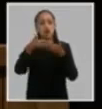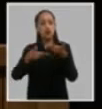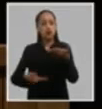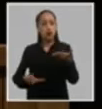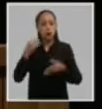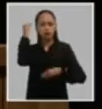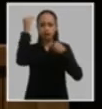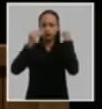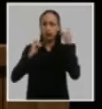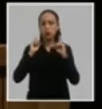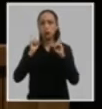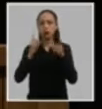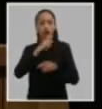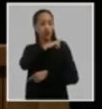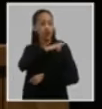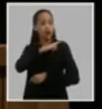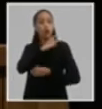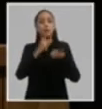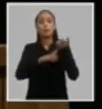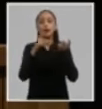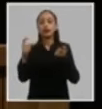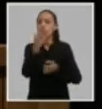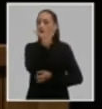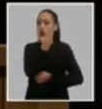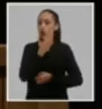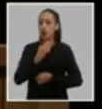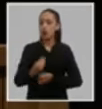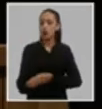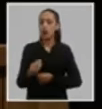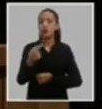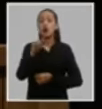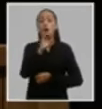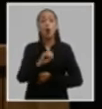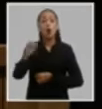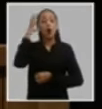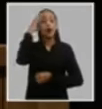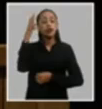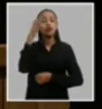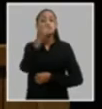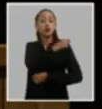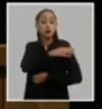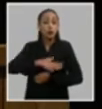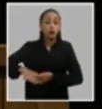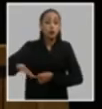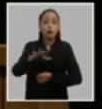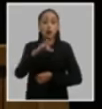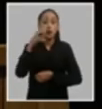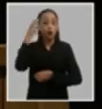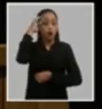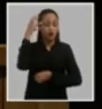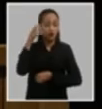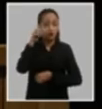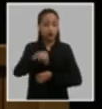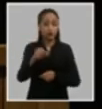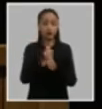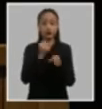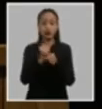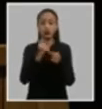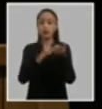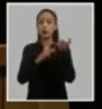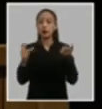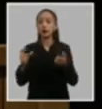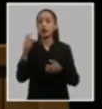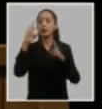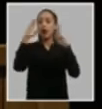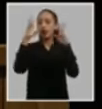valoración acerca de la política de cuadros del partido la juventud las organizaciones y demás el estado y el gobierno papel del partido para alcanzar